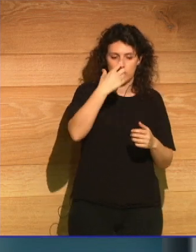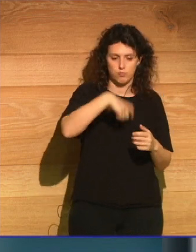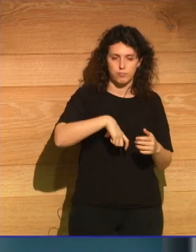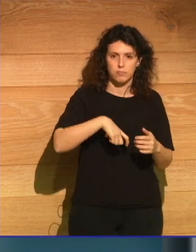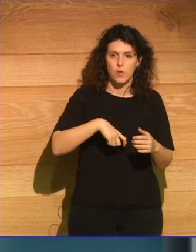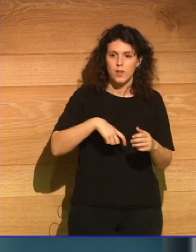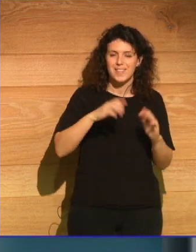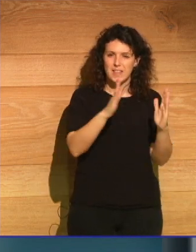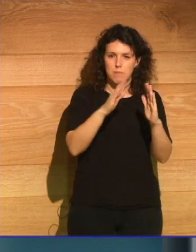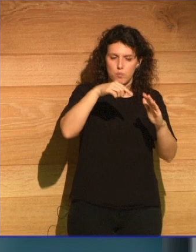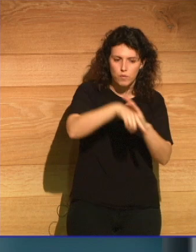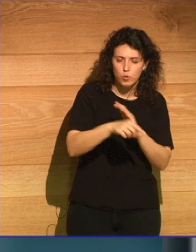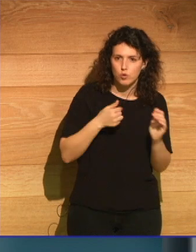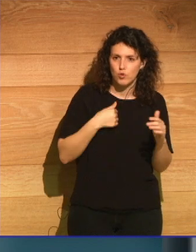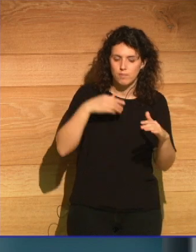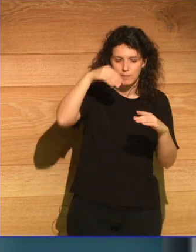al tiempo profundo.